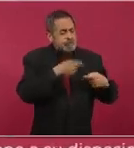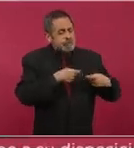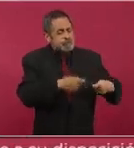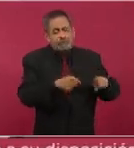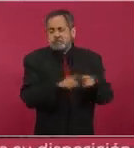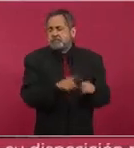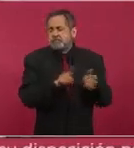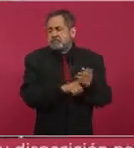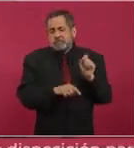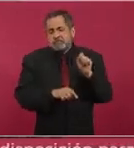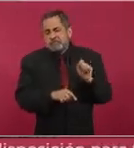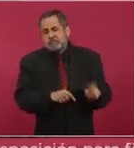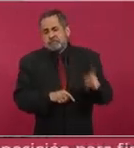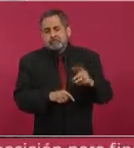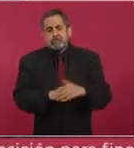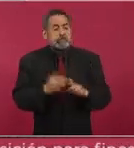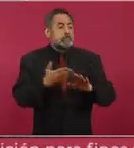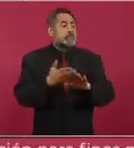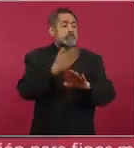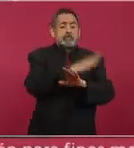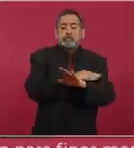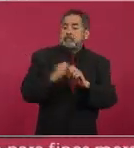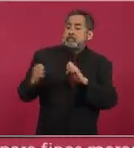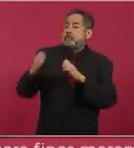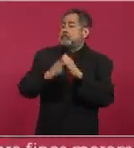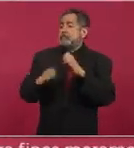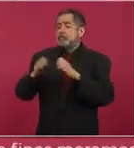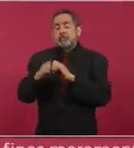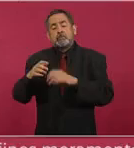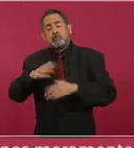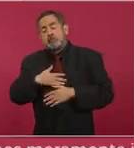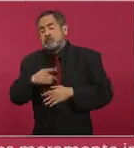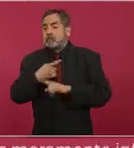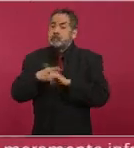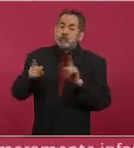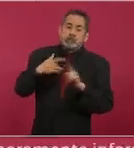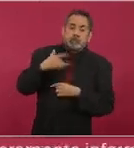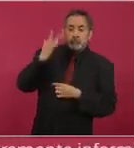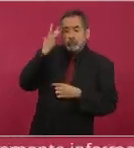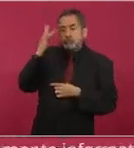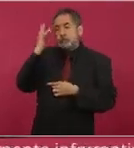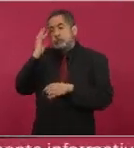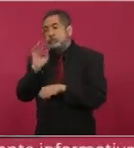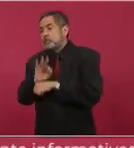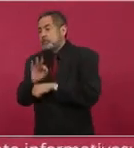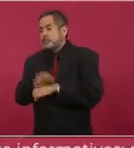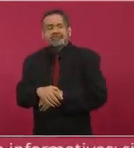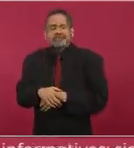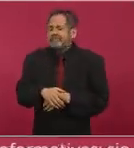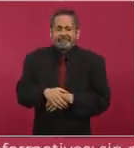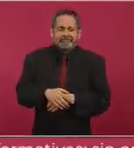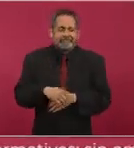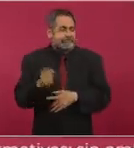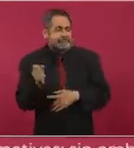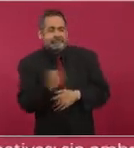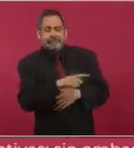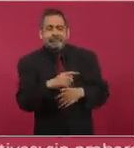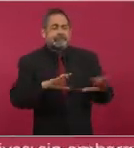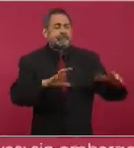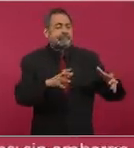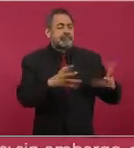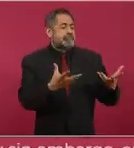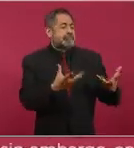que antes engañaban de que eran distintos. Pero cuando se aprueba el Fobaproa se unen